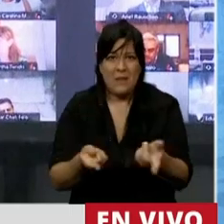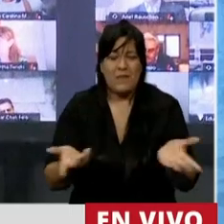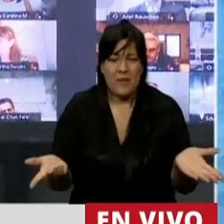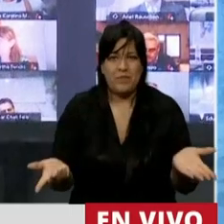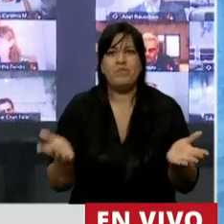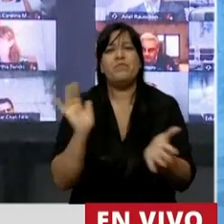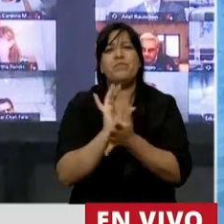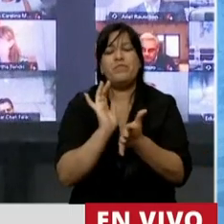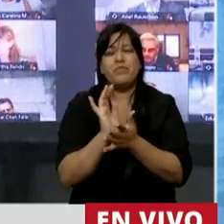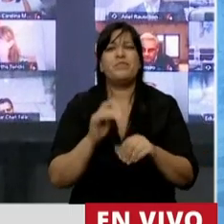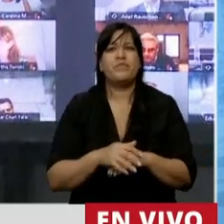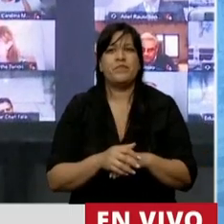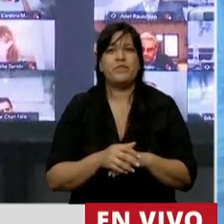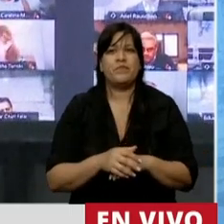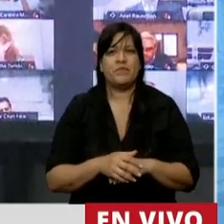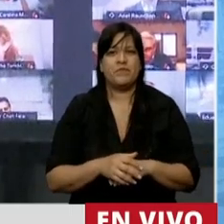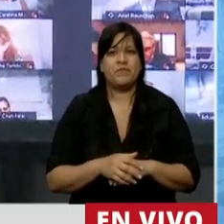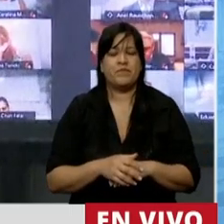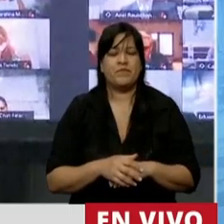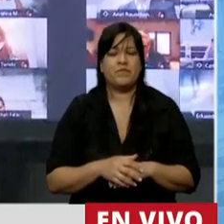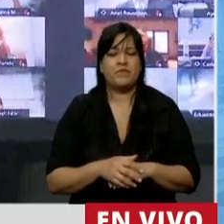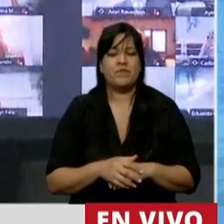digamos que protagónicamente.